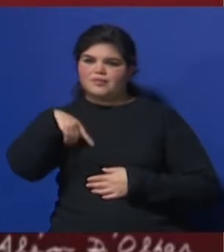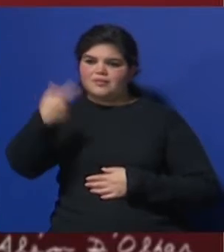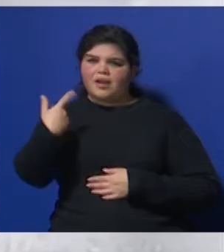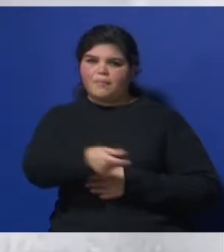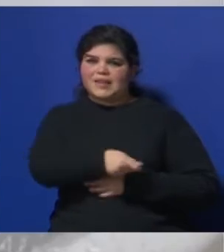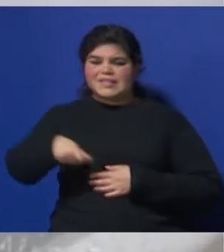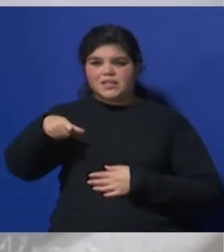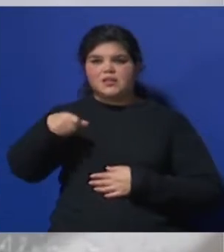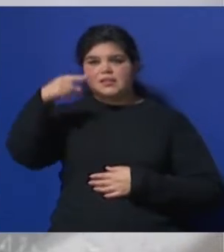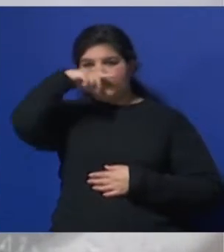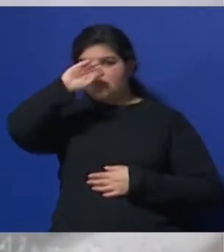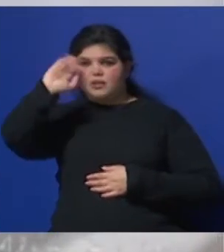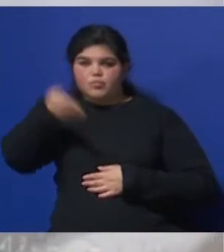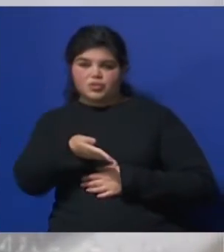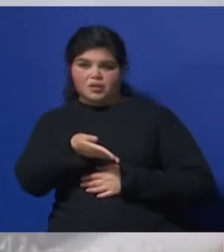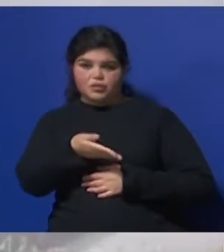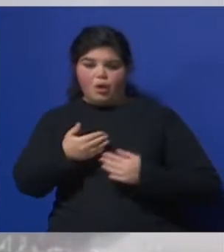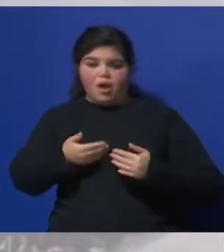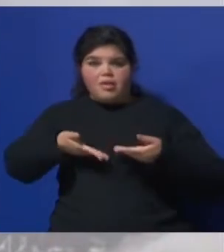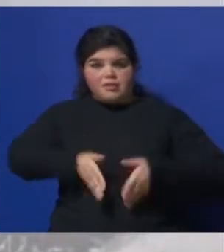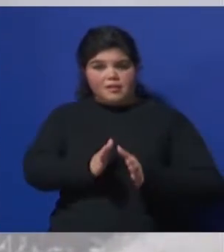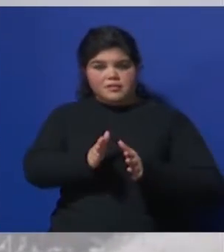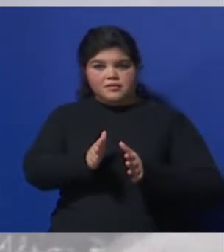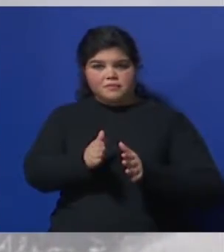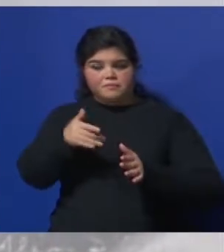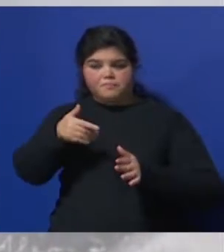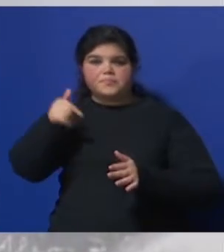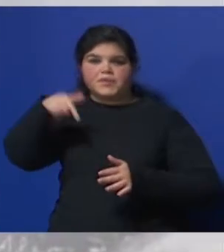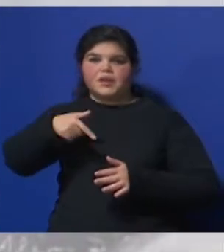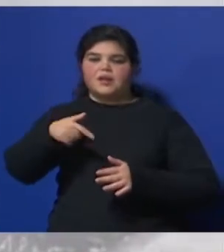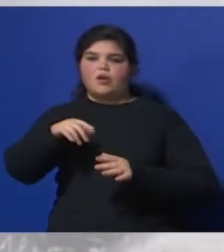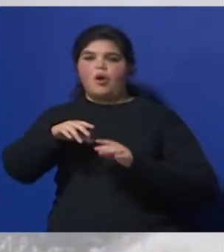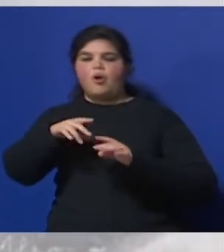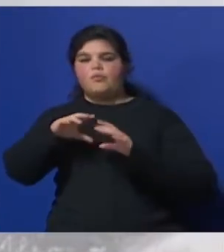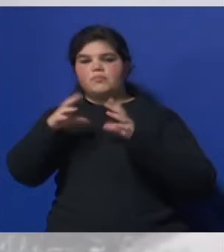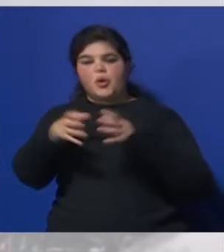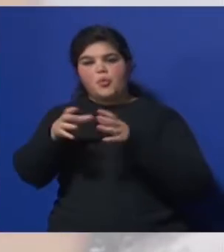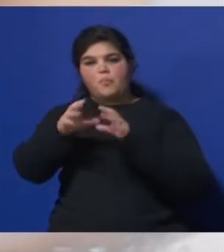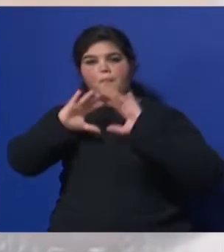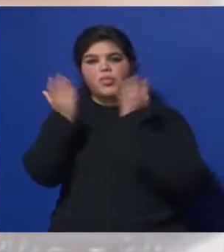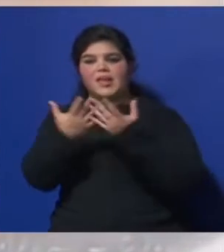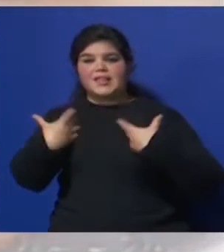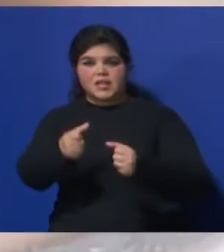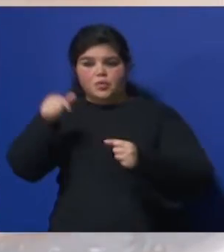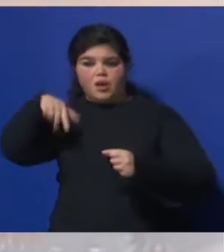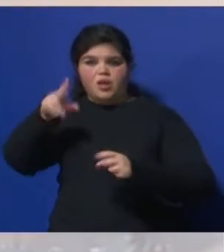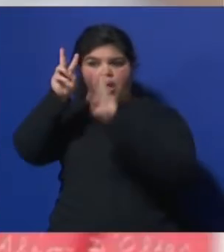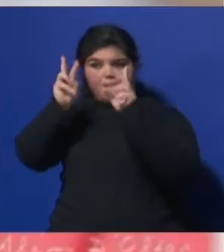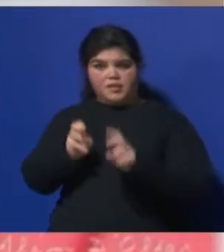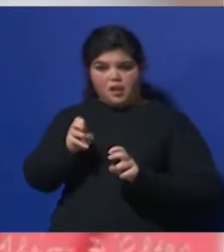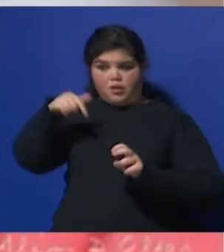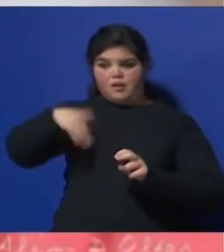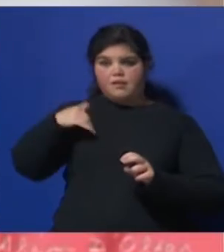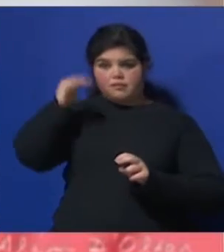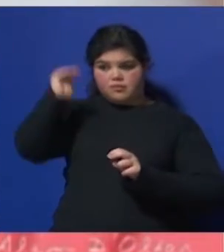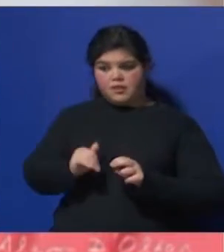del 70% Estamos hablando Y la Organización Mundial de Salud En Argentina Ha hecho un estudio importante Lo van a venir a presentar En Mendoza